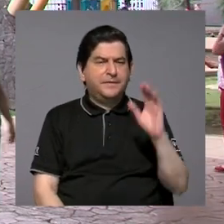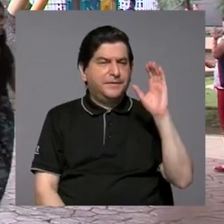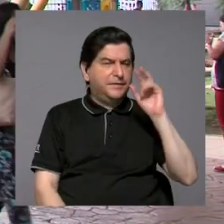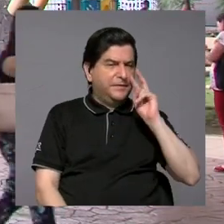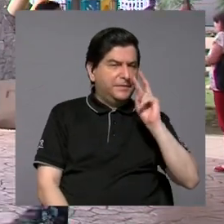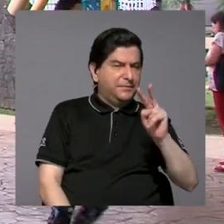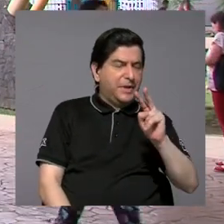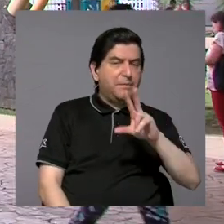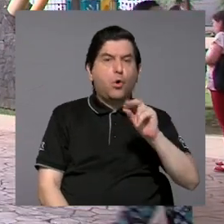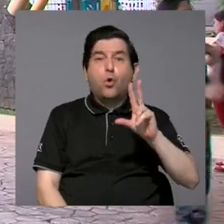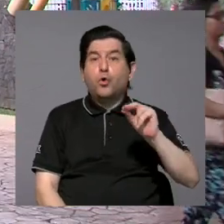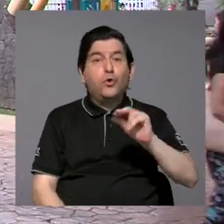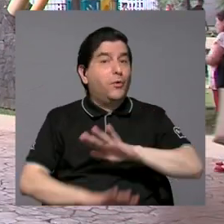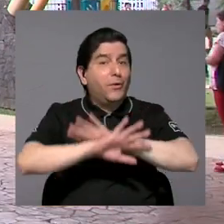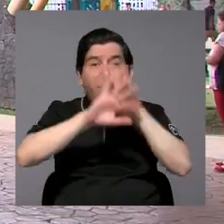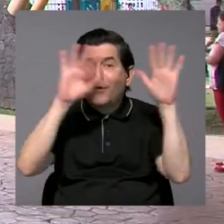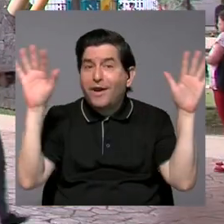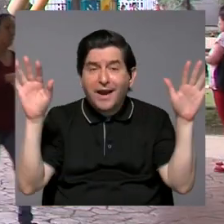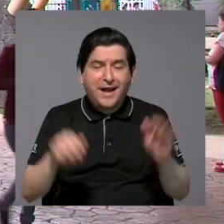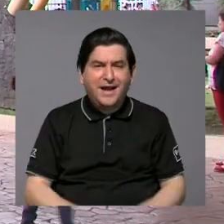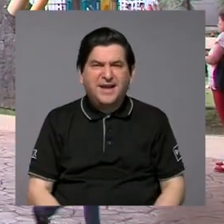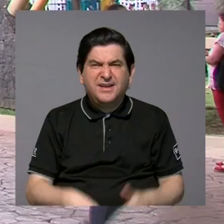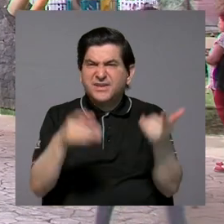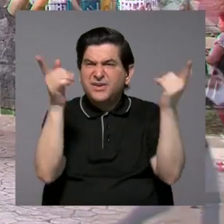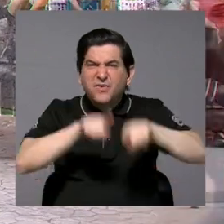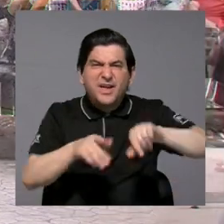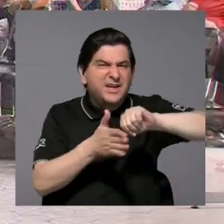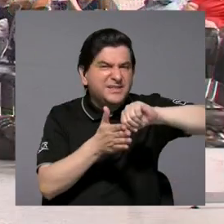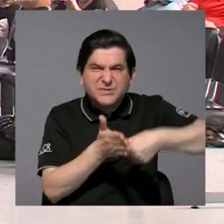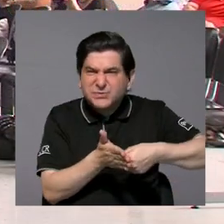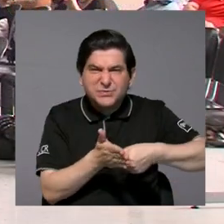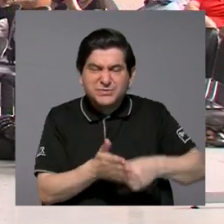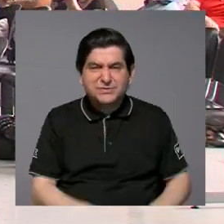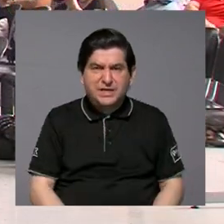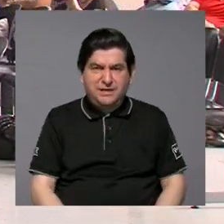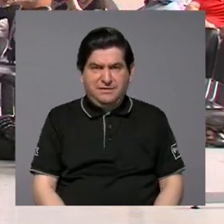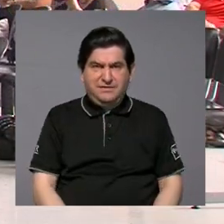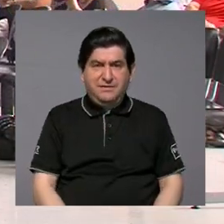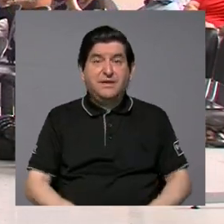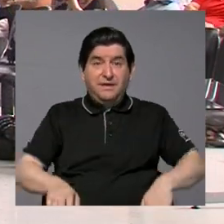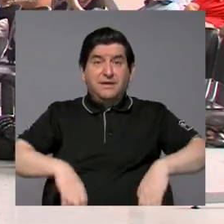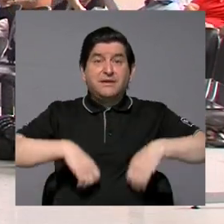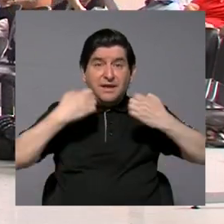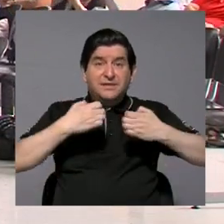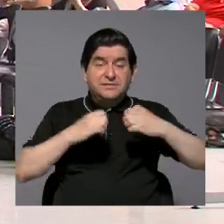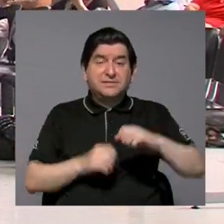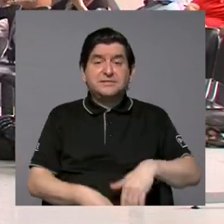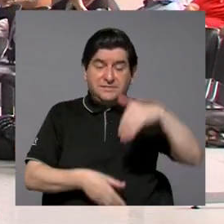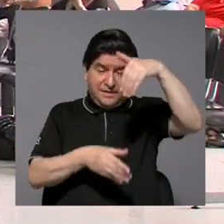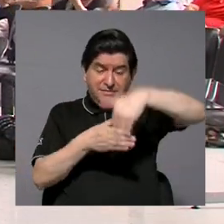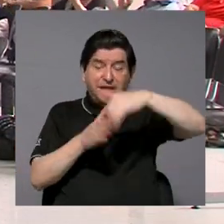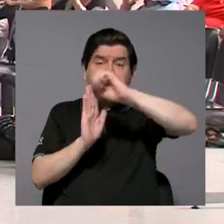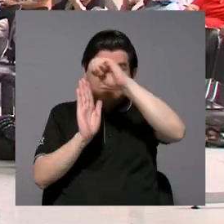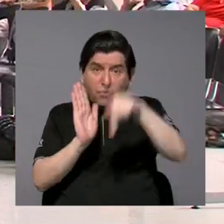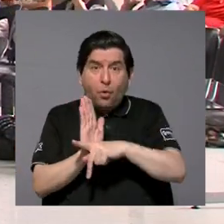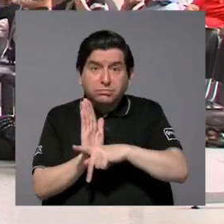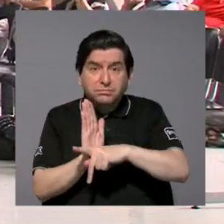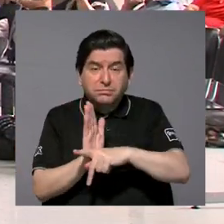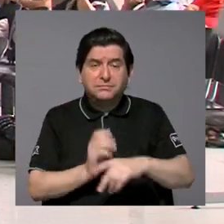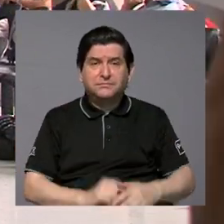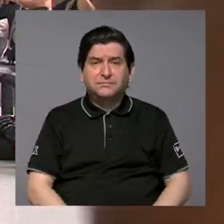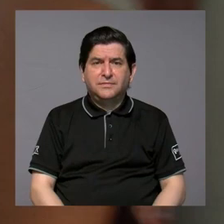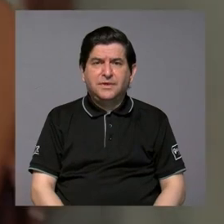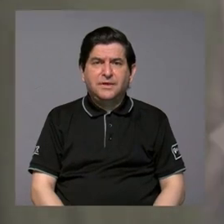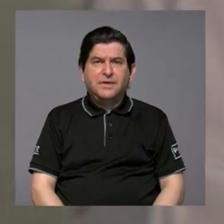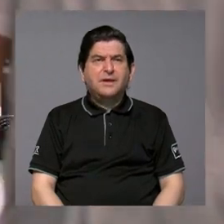o no tenemos claro qué va a pasar con ese énfasis y eso que está marcado en nuestra Constitución. Eso también